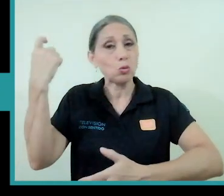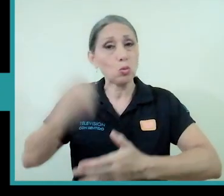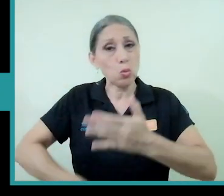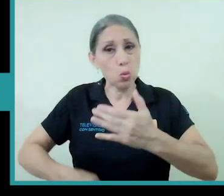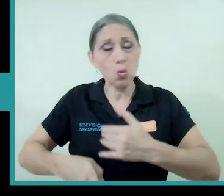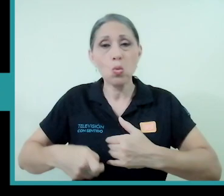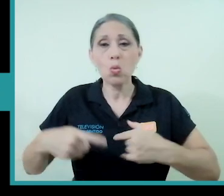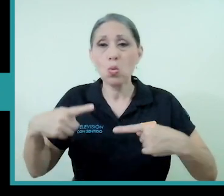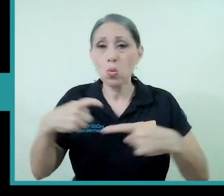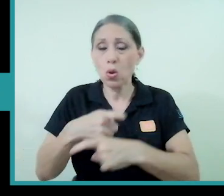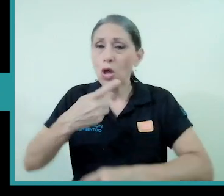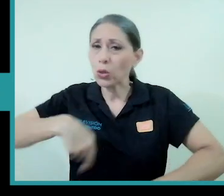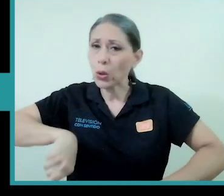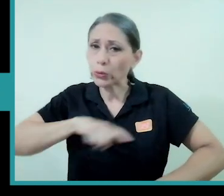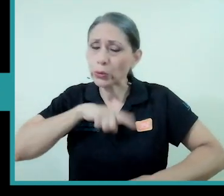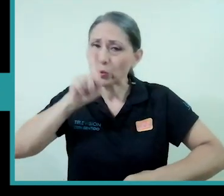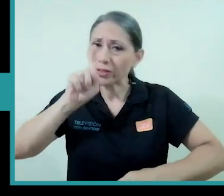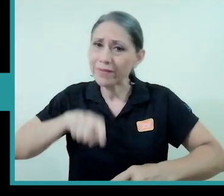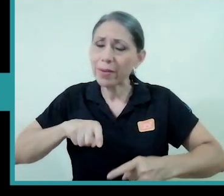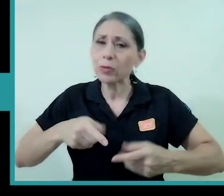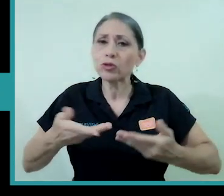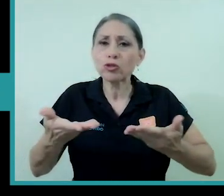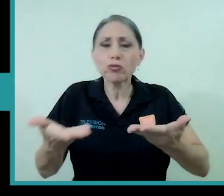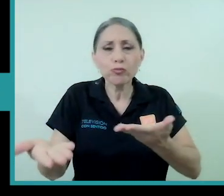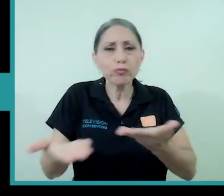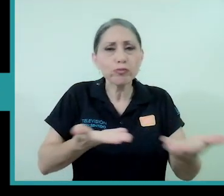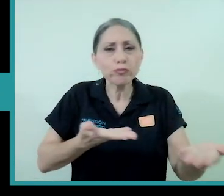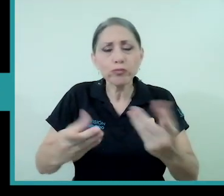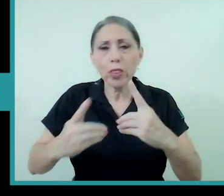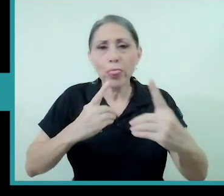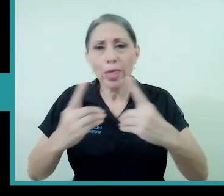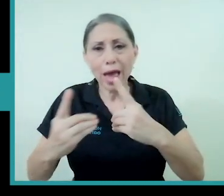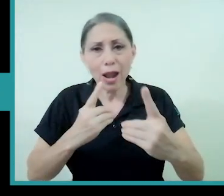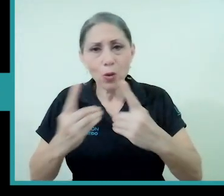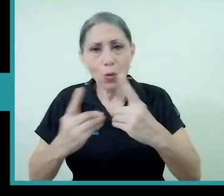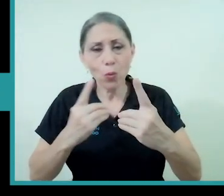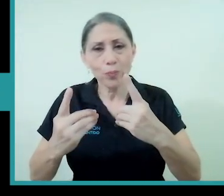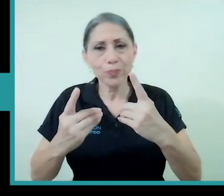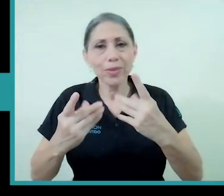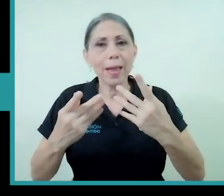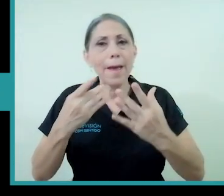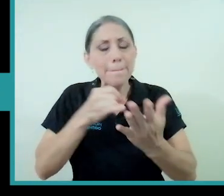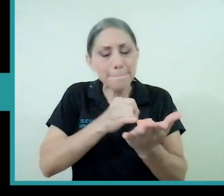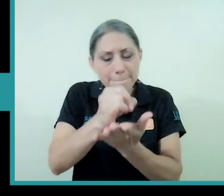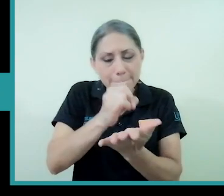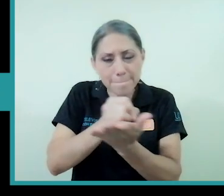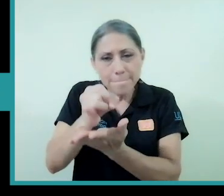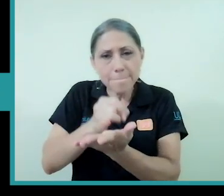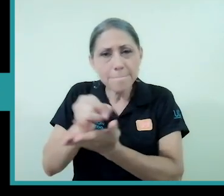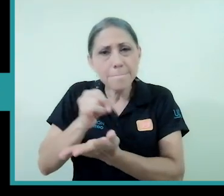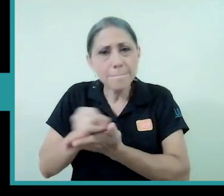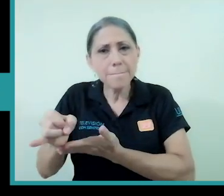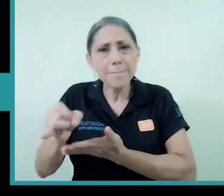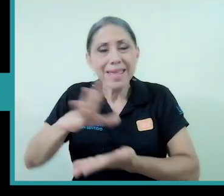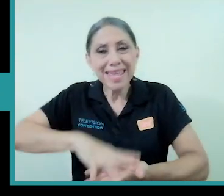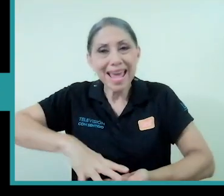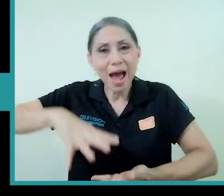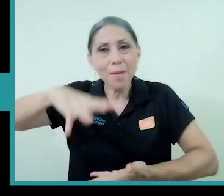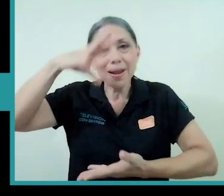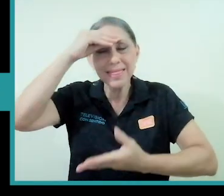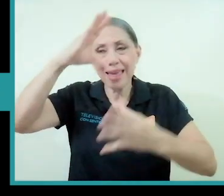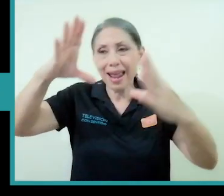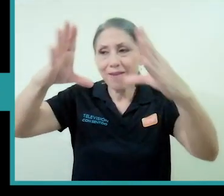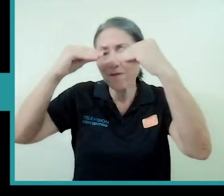donde tenemos que tener apertura al diálogo y apertura para investigar y aprender a